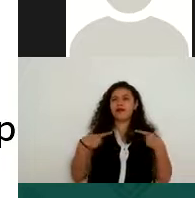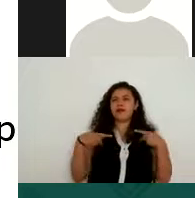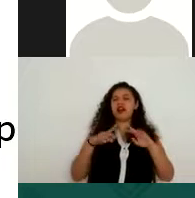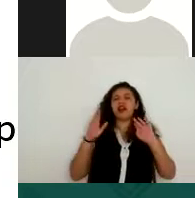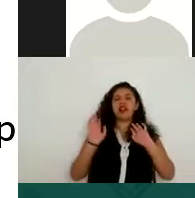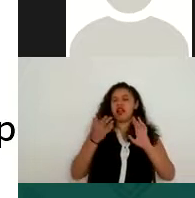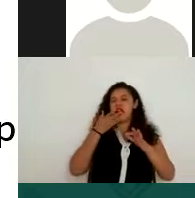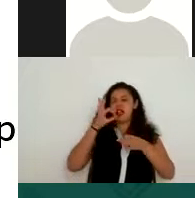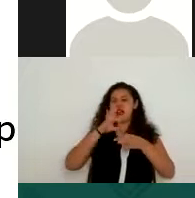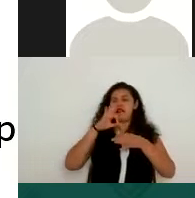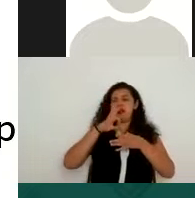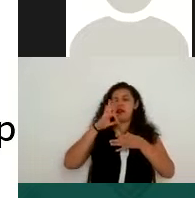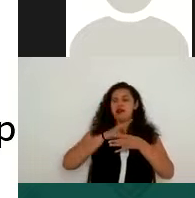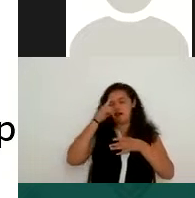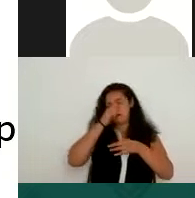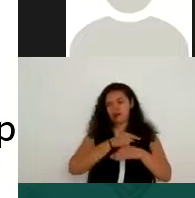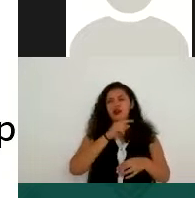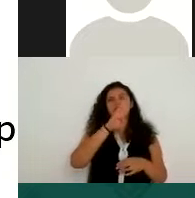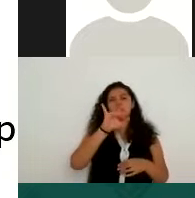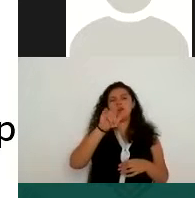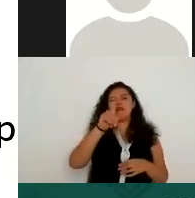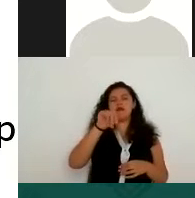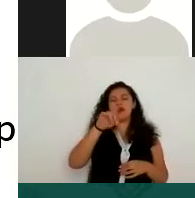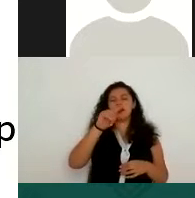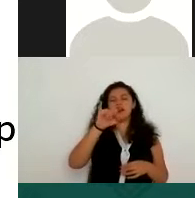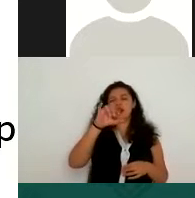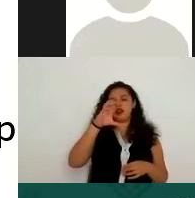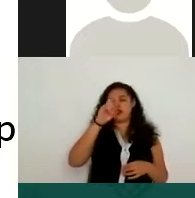a través de herramientas automatizadas.